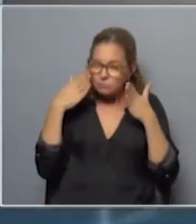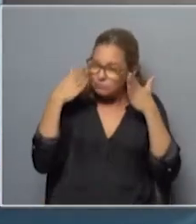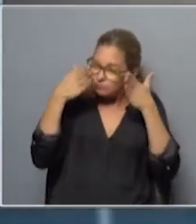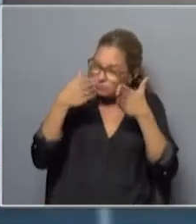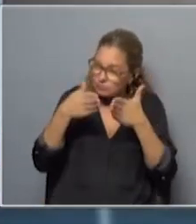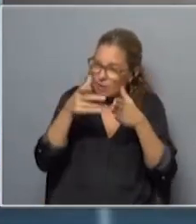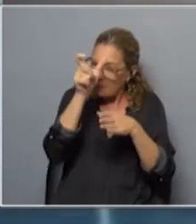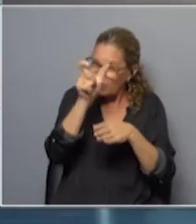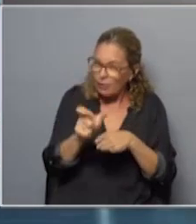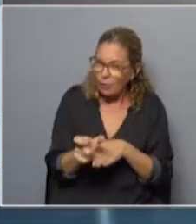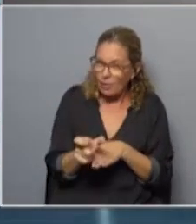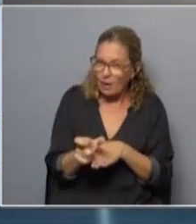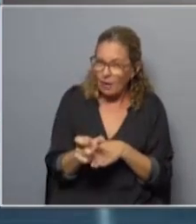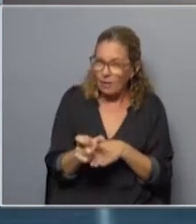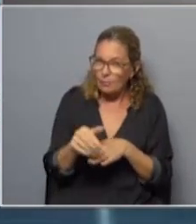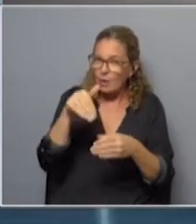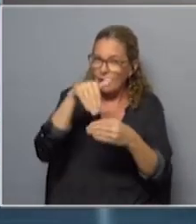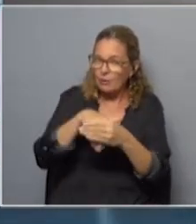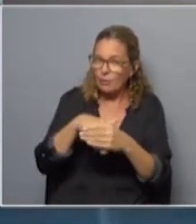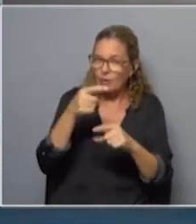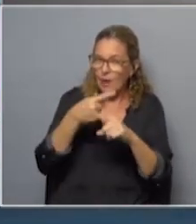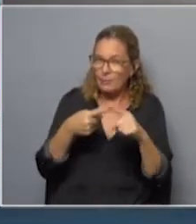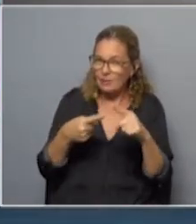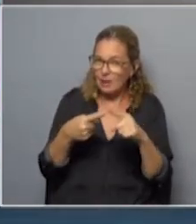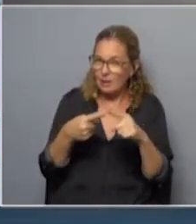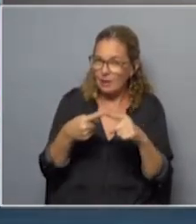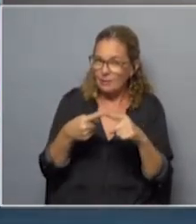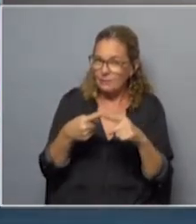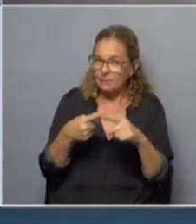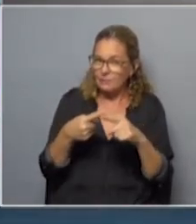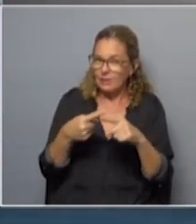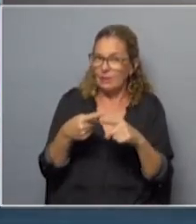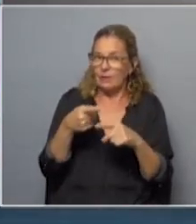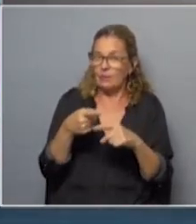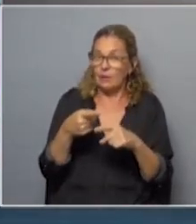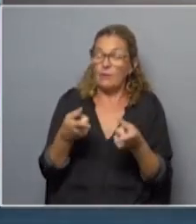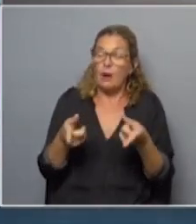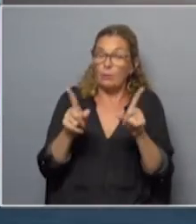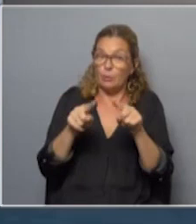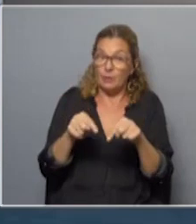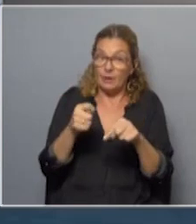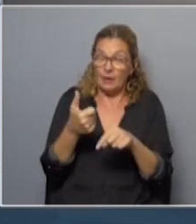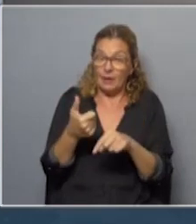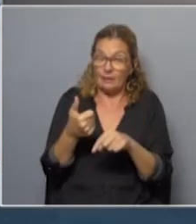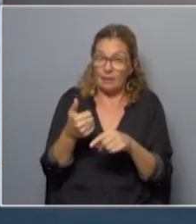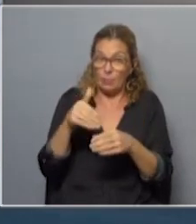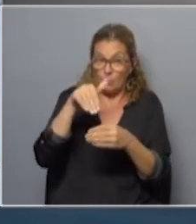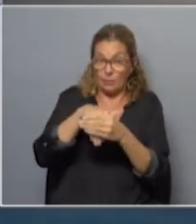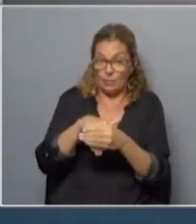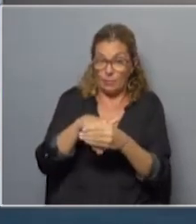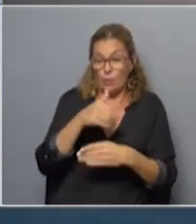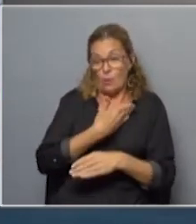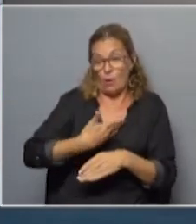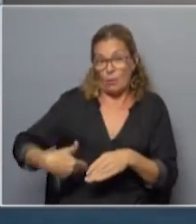figura, tener una elección a mitad del periodo, un referéndum que se va a volver casi que un plebiscito sobre su